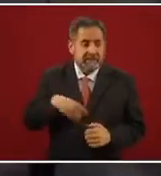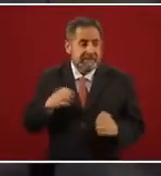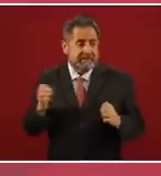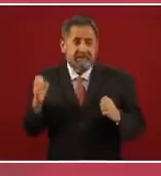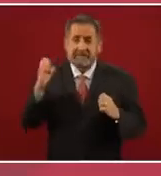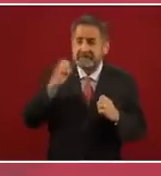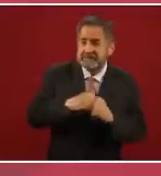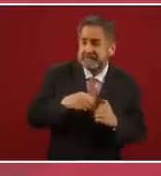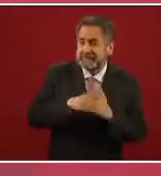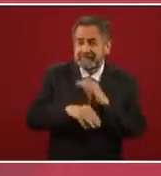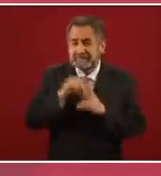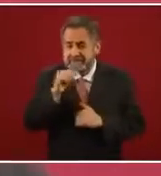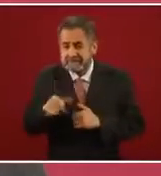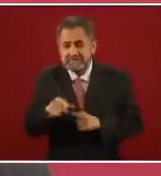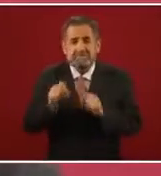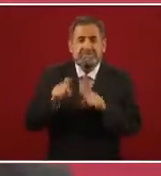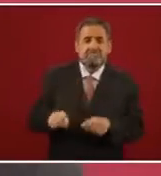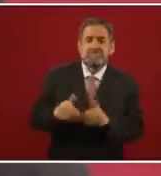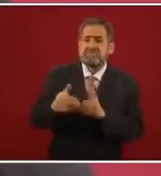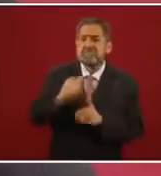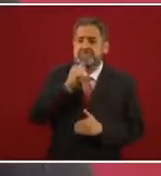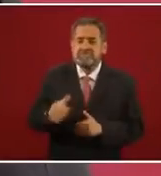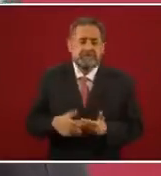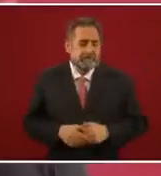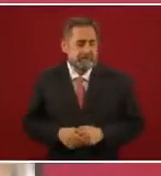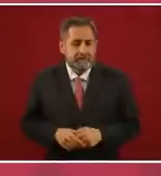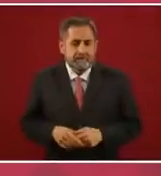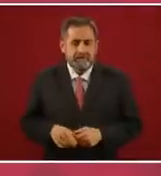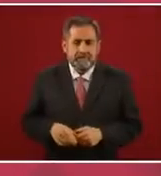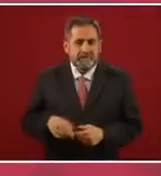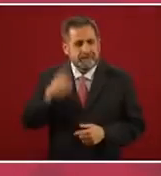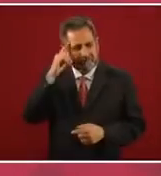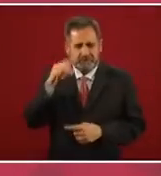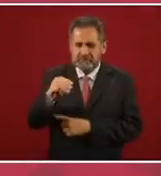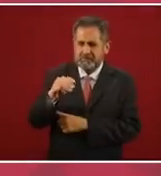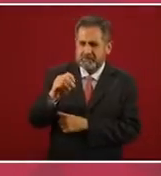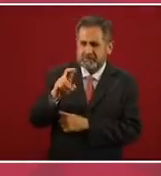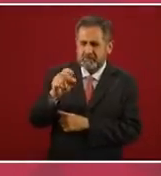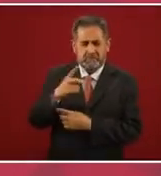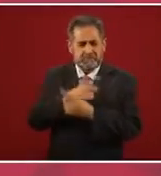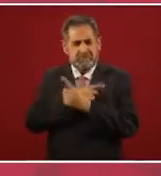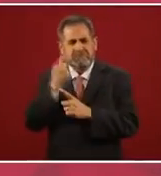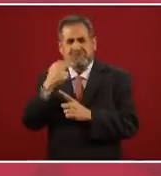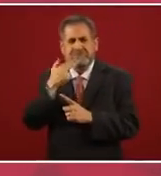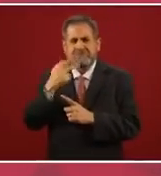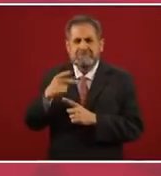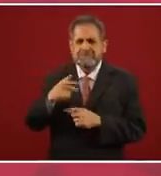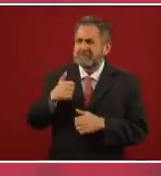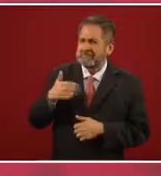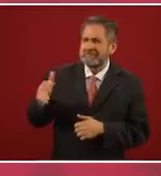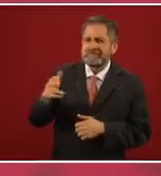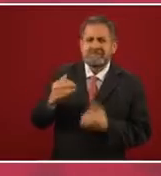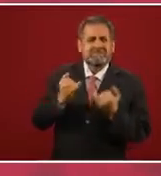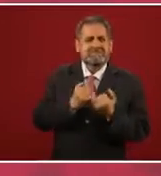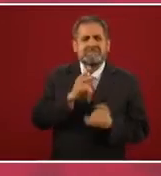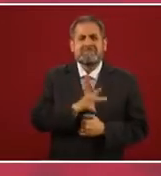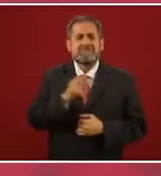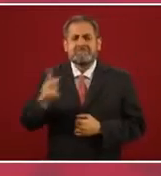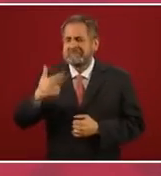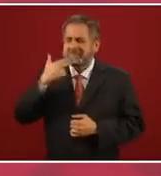la moral es un árbol que da moras y que sirve para pura